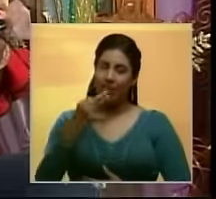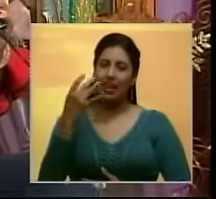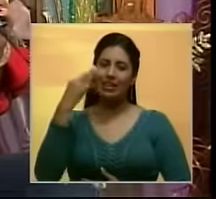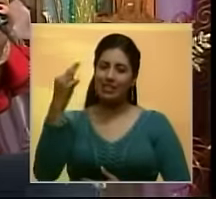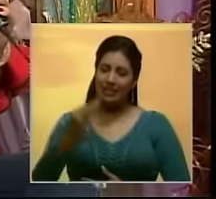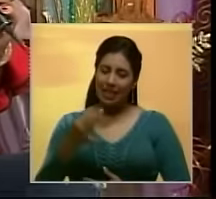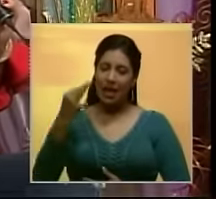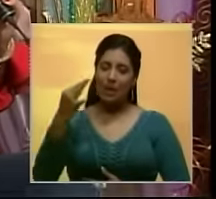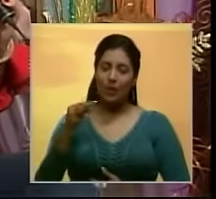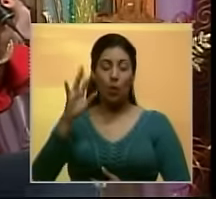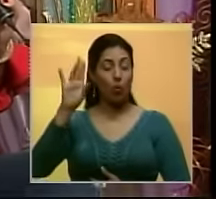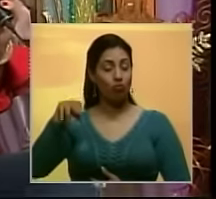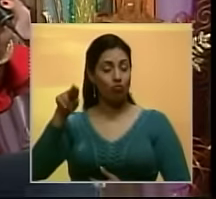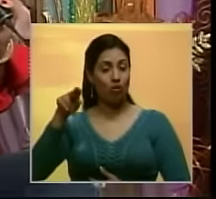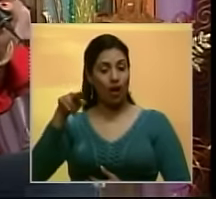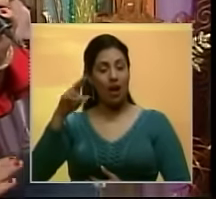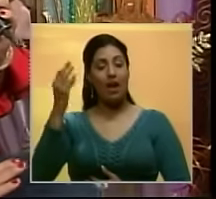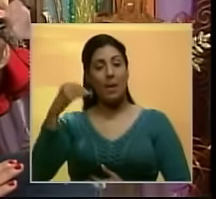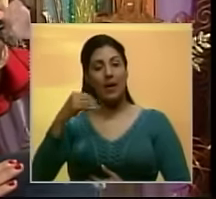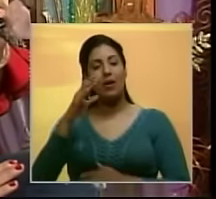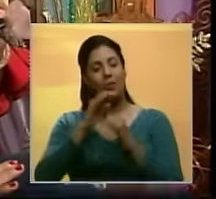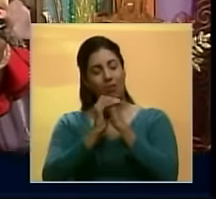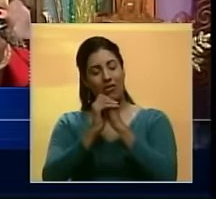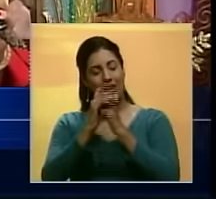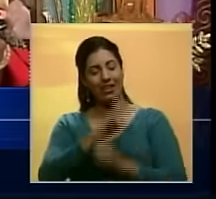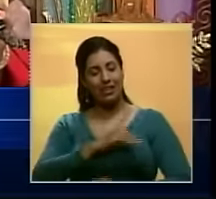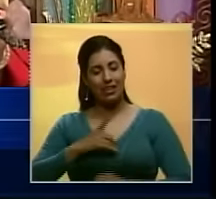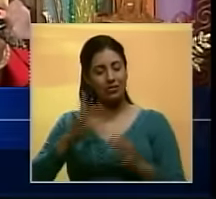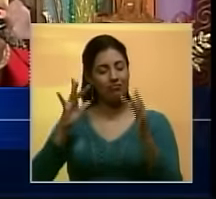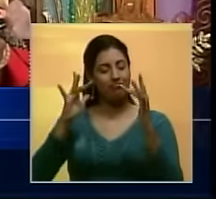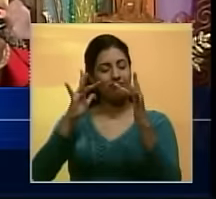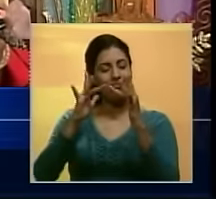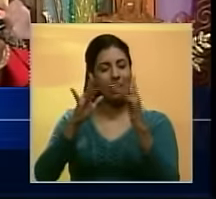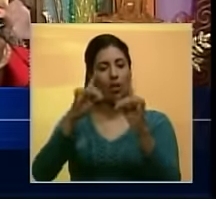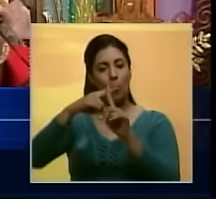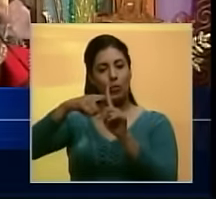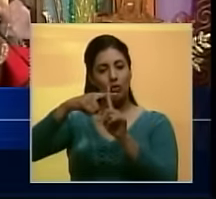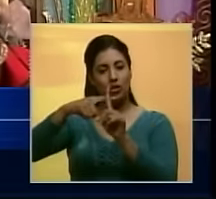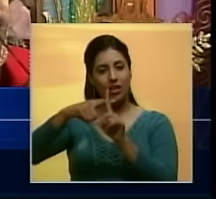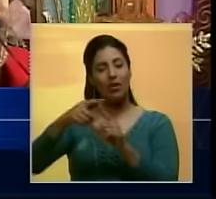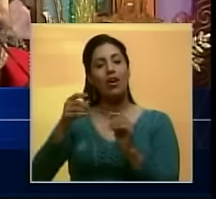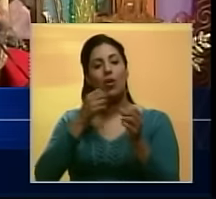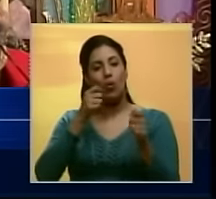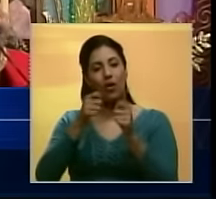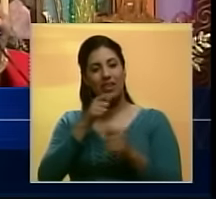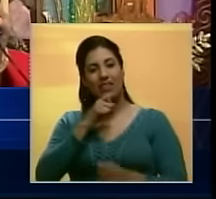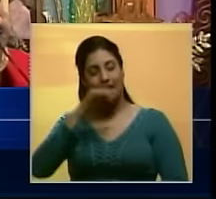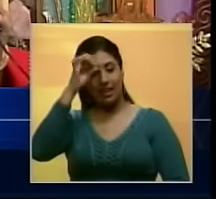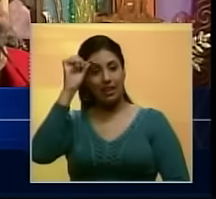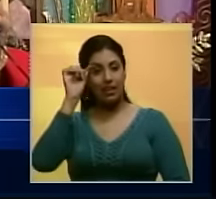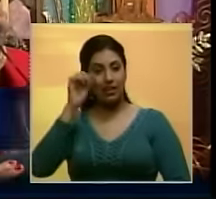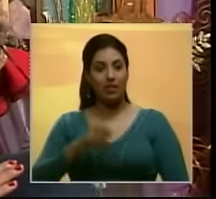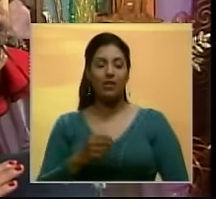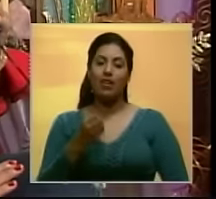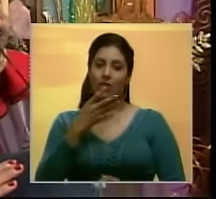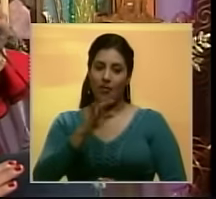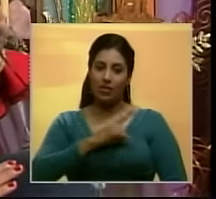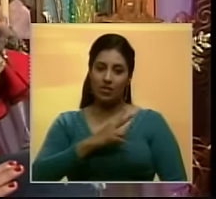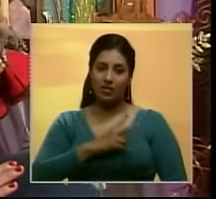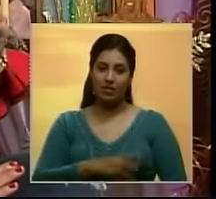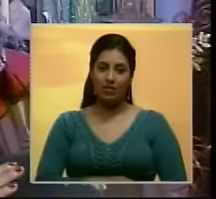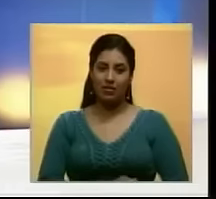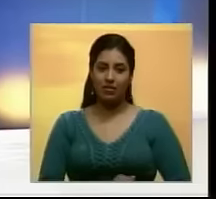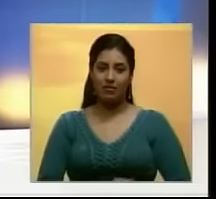que siempre o nunca está de más pedir deseos y conectarse con lo positivo. Reporto por ustedes, Andrina Yepes, Noticiero